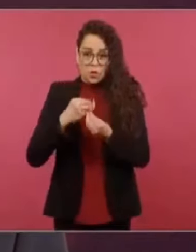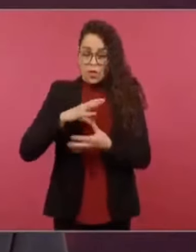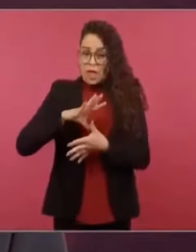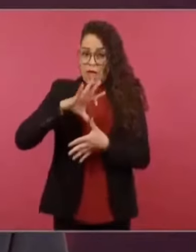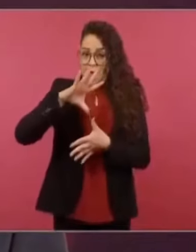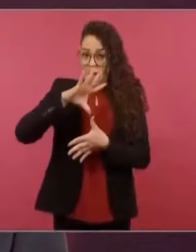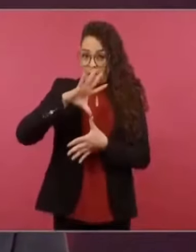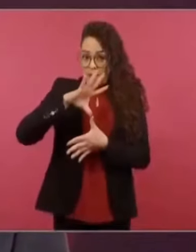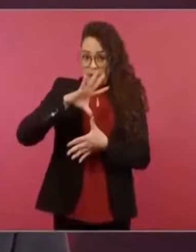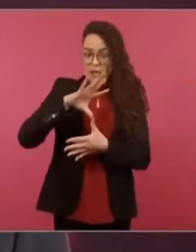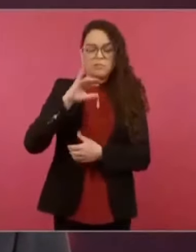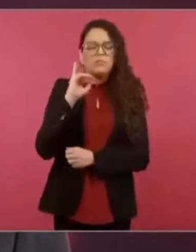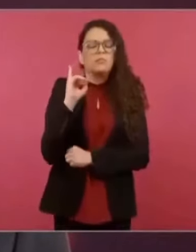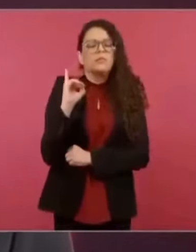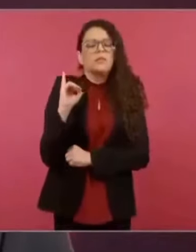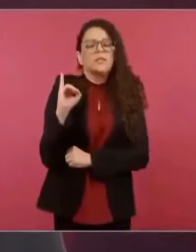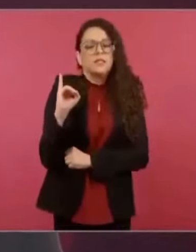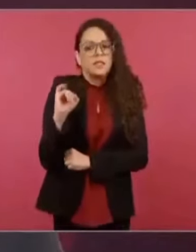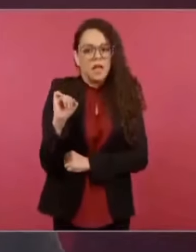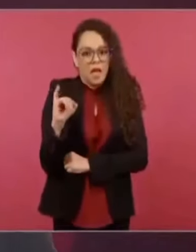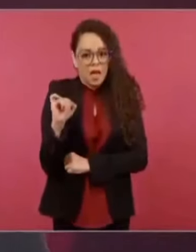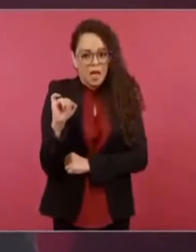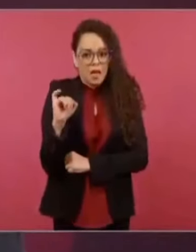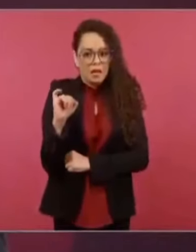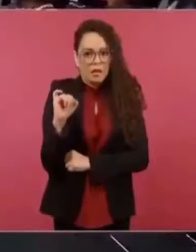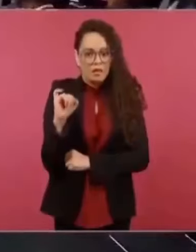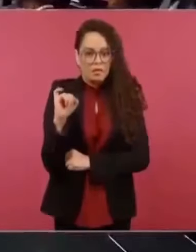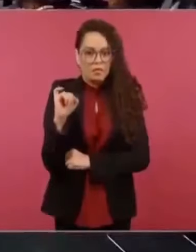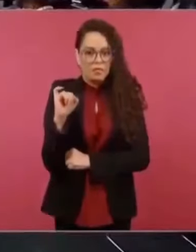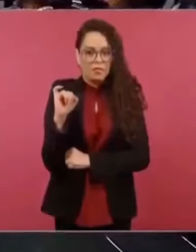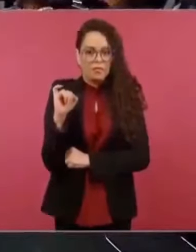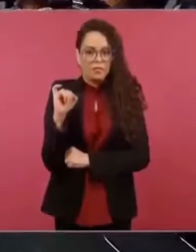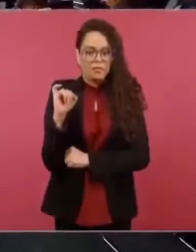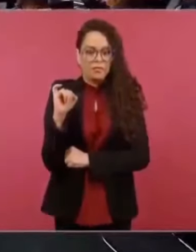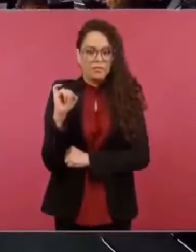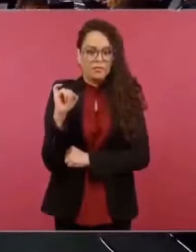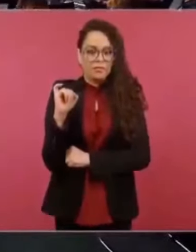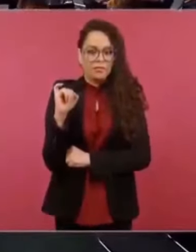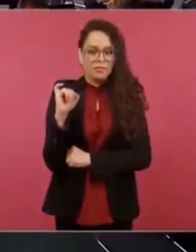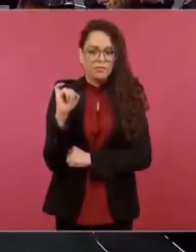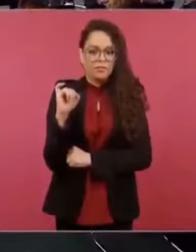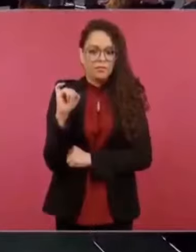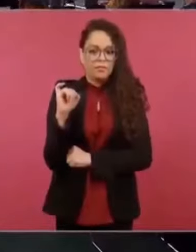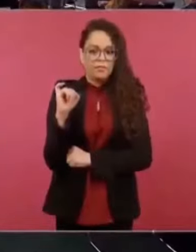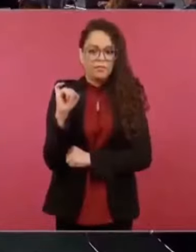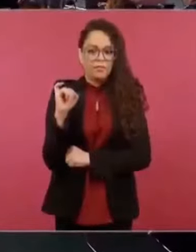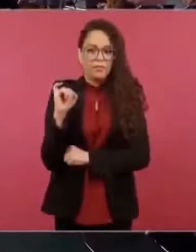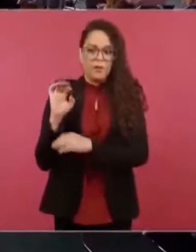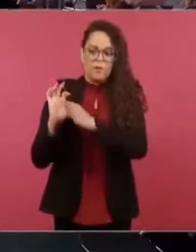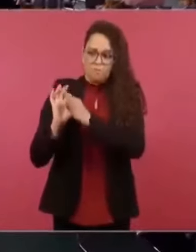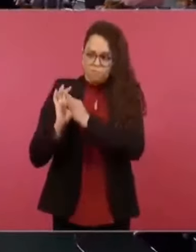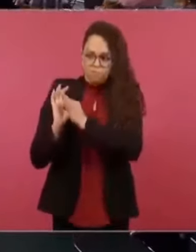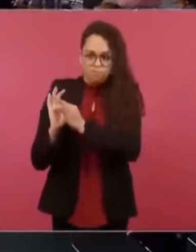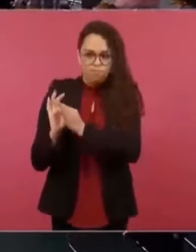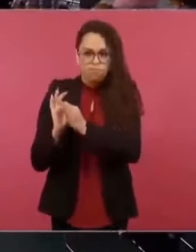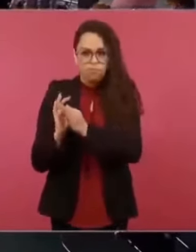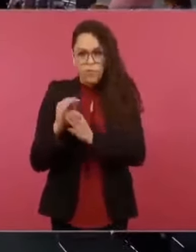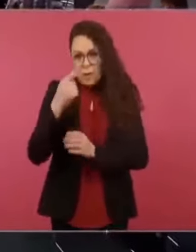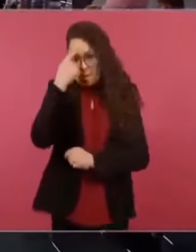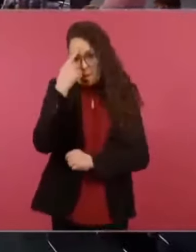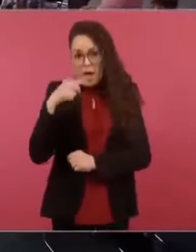cooperación para el combate al narcotráfico